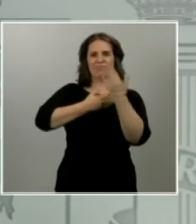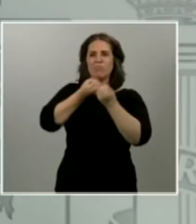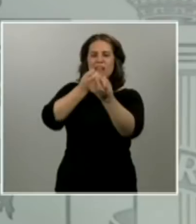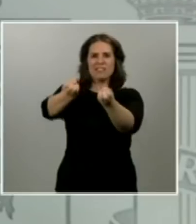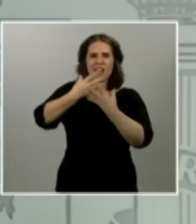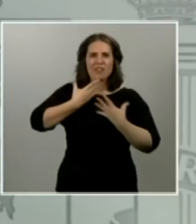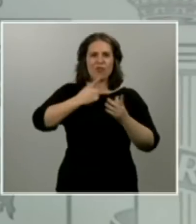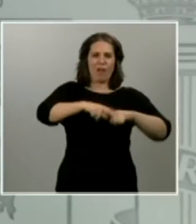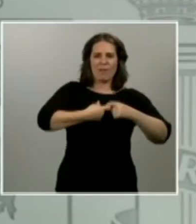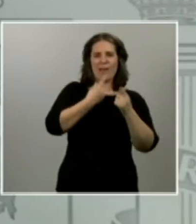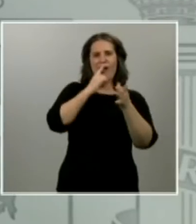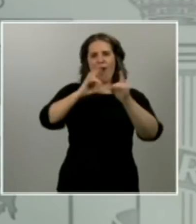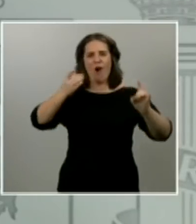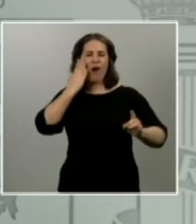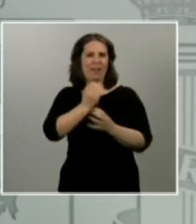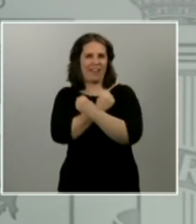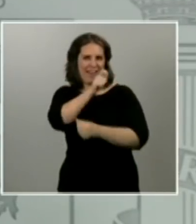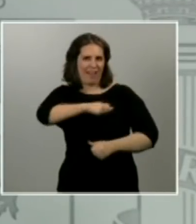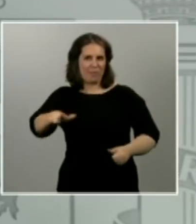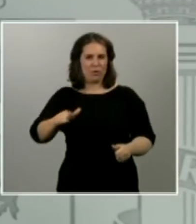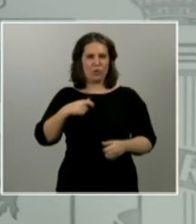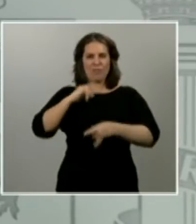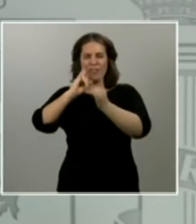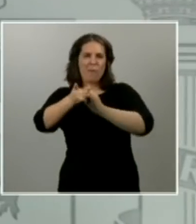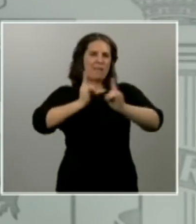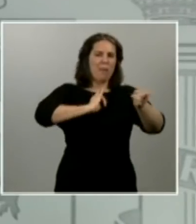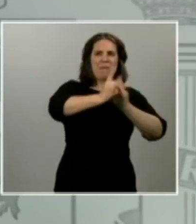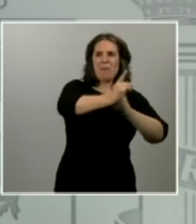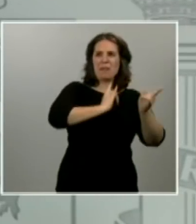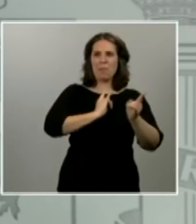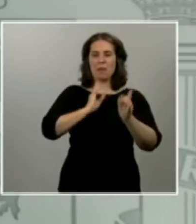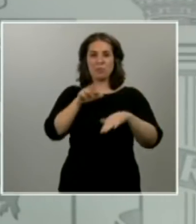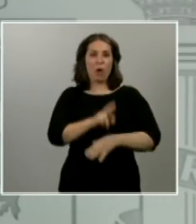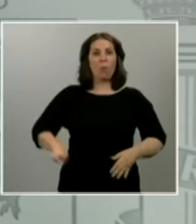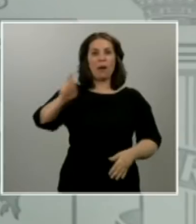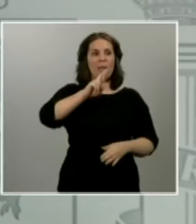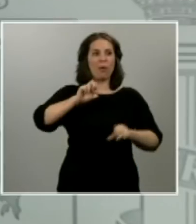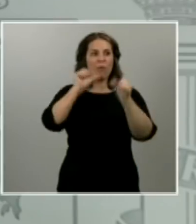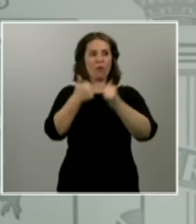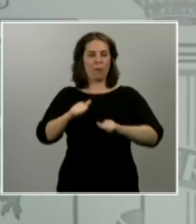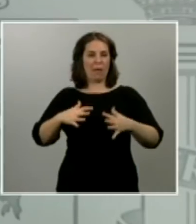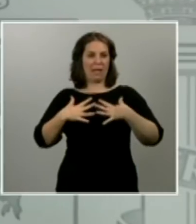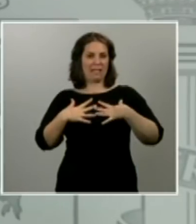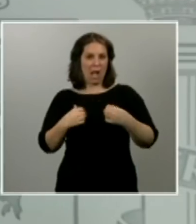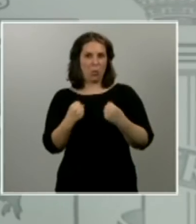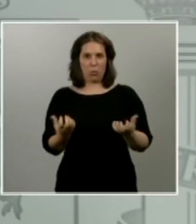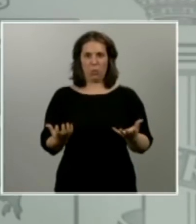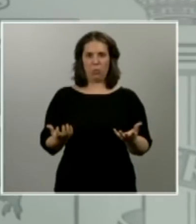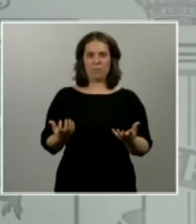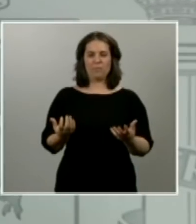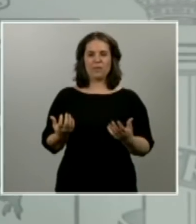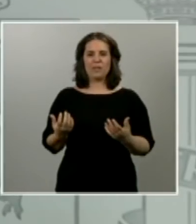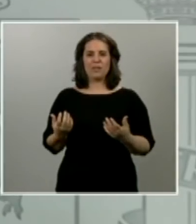Cuando nos llamamos unos a otros, hemos recuperado una fórmula de saludo que había caído en desuso. Y lo primero que hacemos es